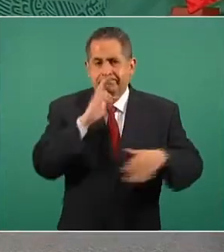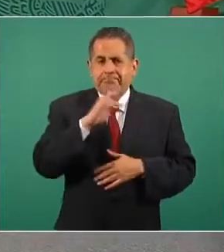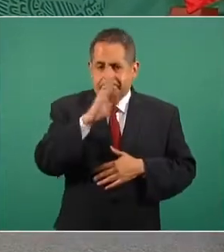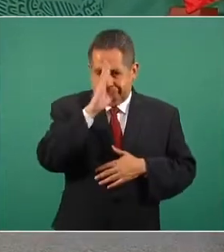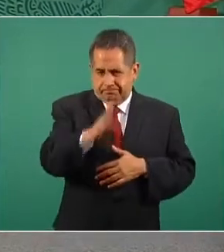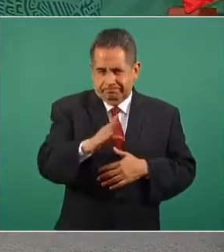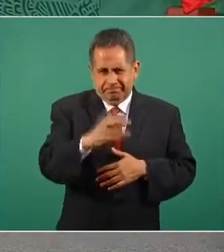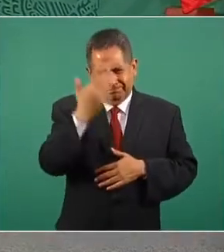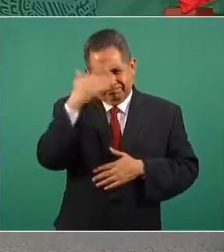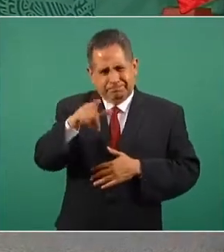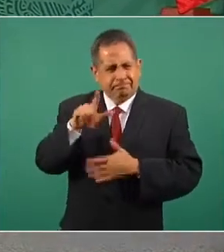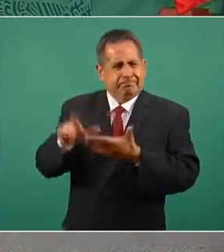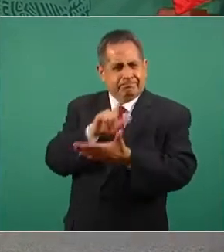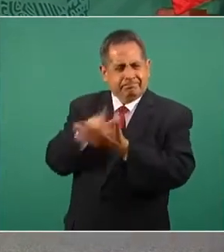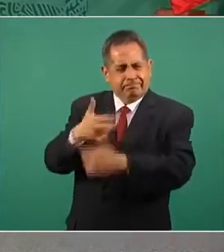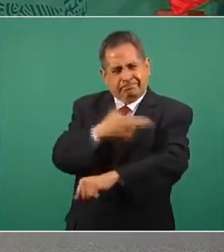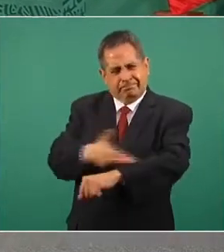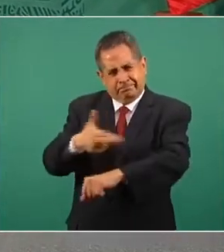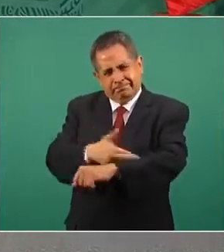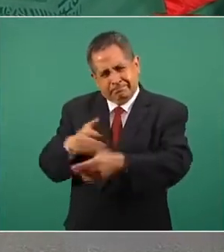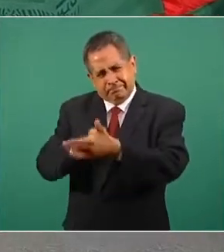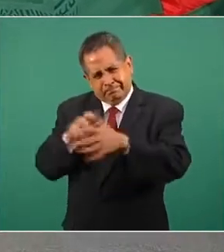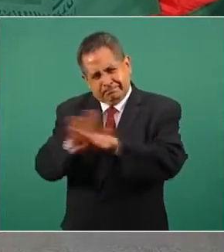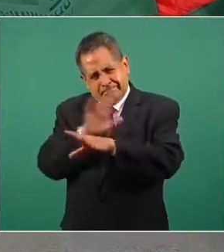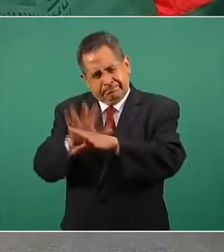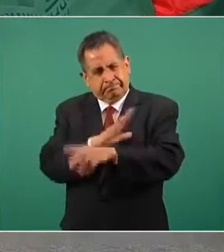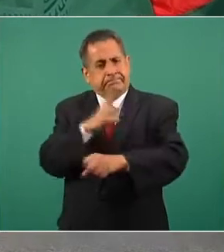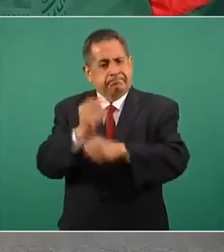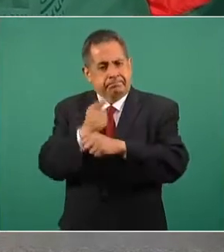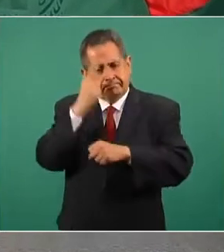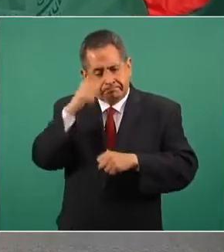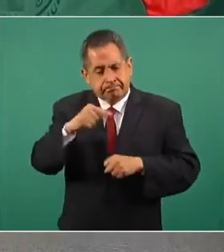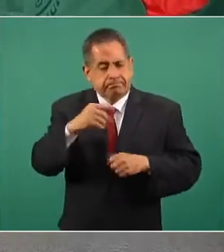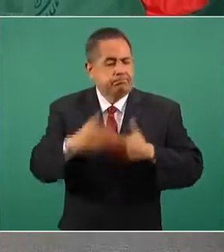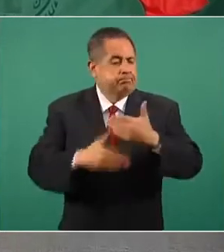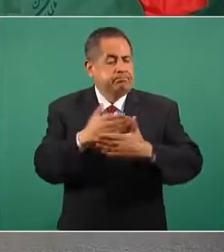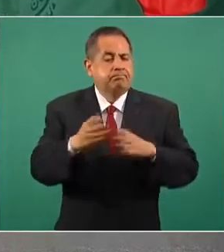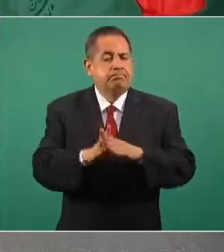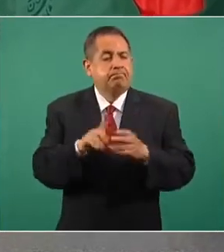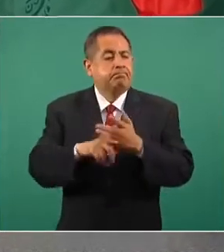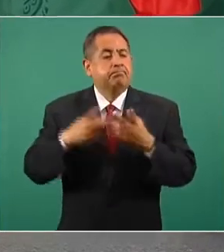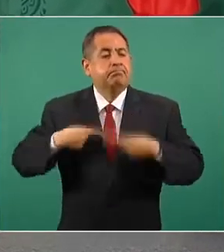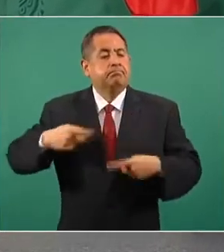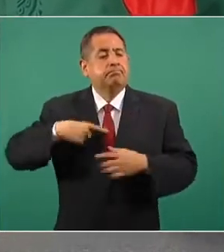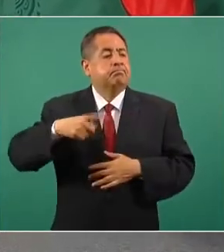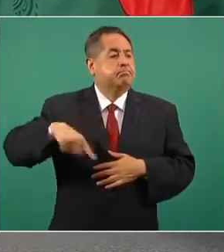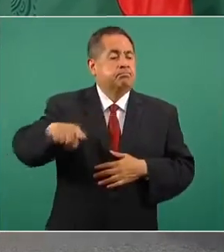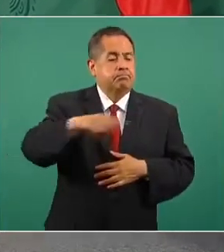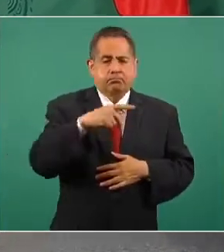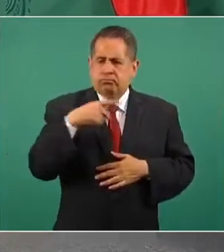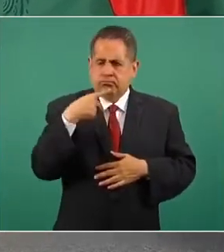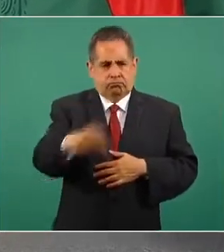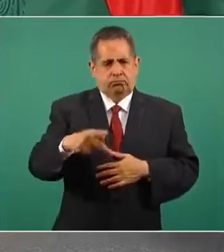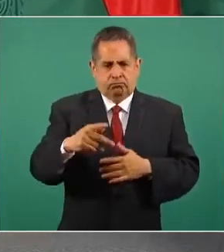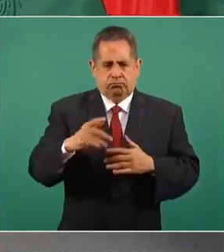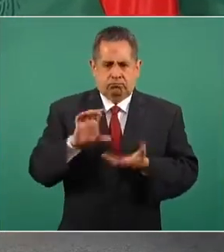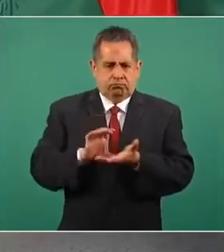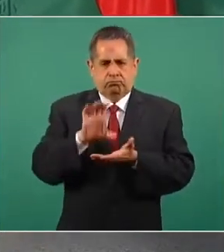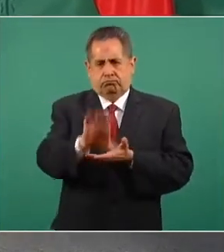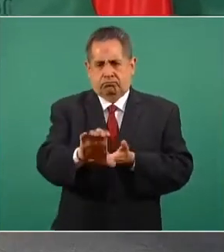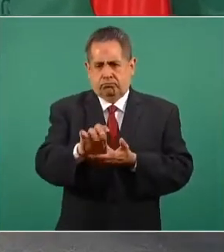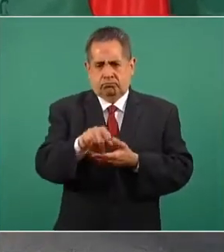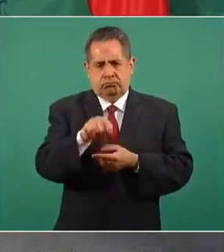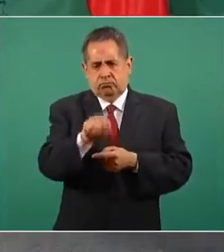hecho una serie de modificaciones en el marco legal para buscar que la gente pueda directamente adquirir su casa, evitar